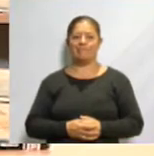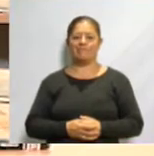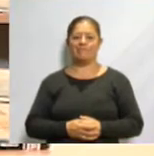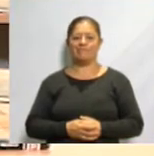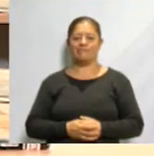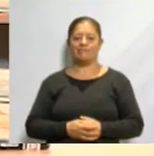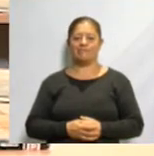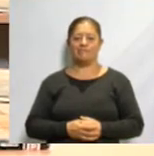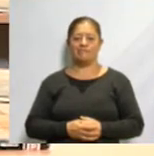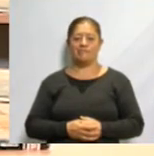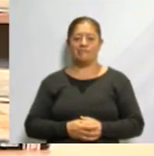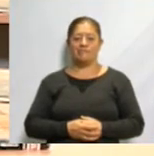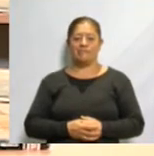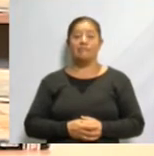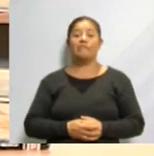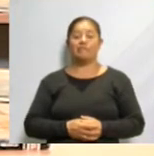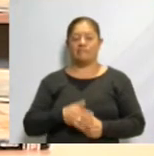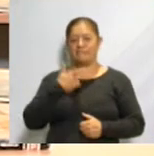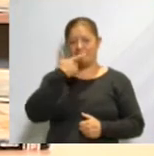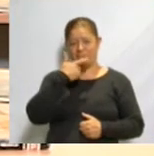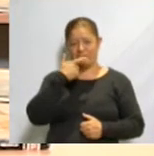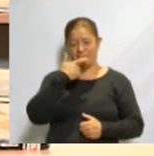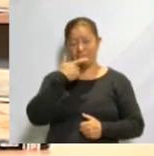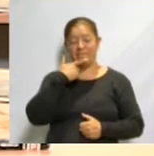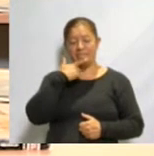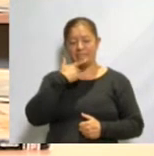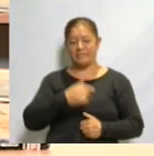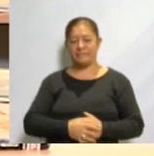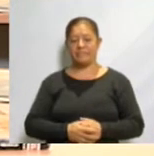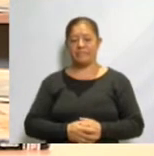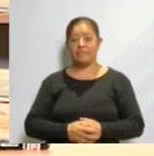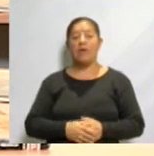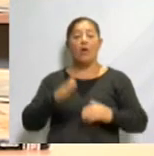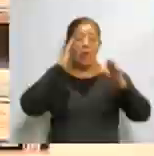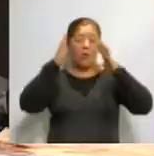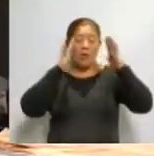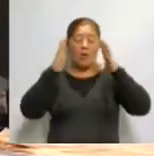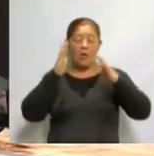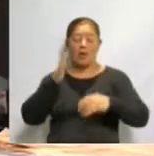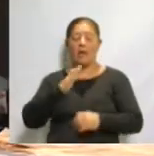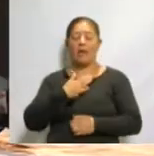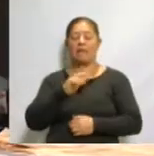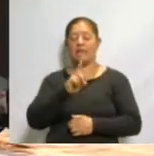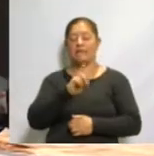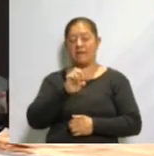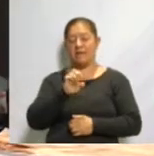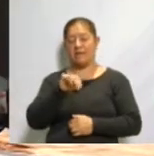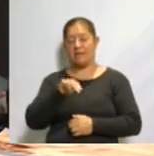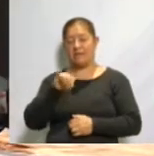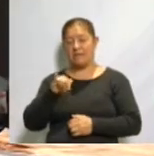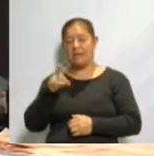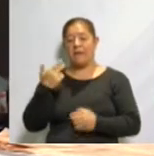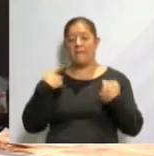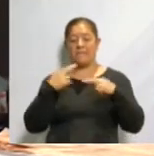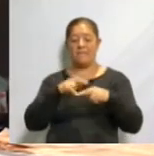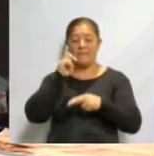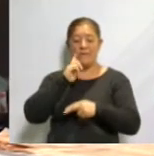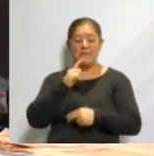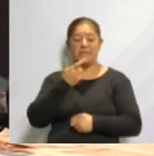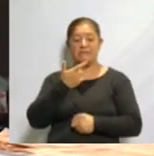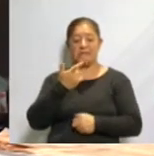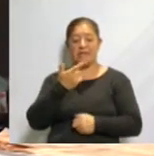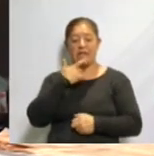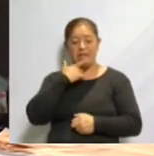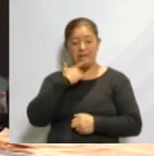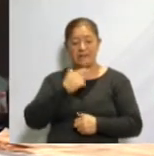Hello, this is Deni, and I am an English teacher. Hola, soy Deni y soy maestra de inglés. Do you know that each culture has their different